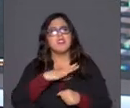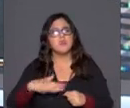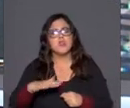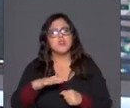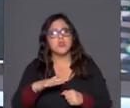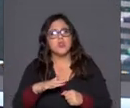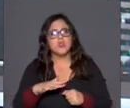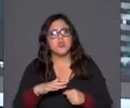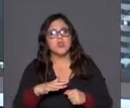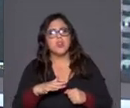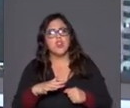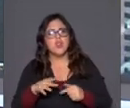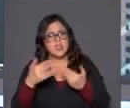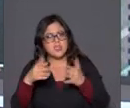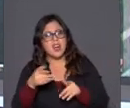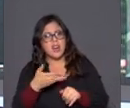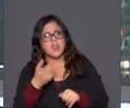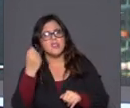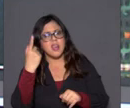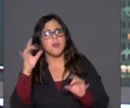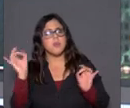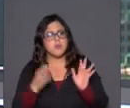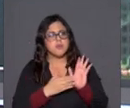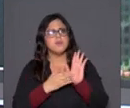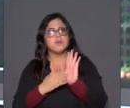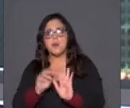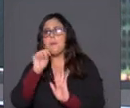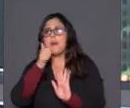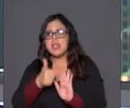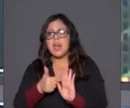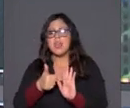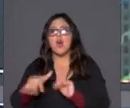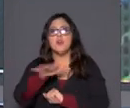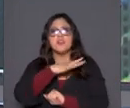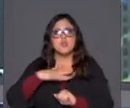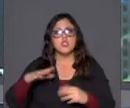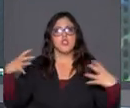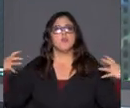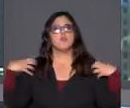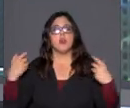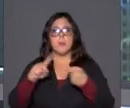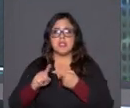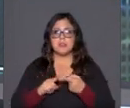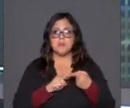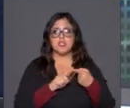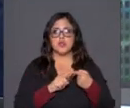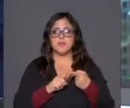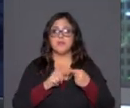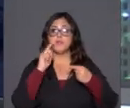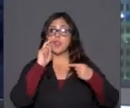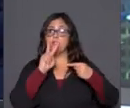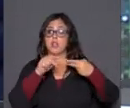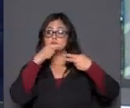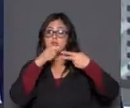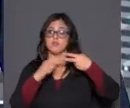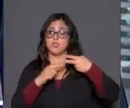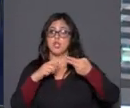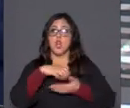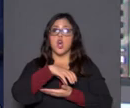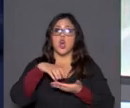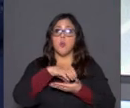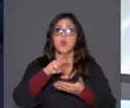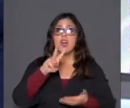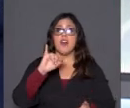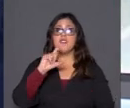se ha sabido, podría ser presentado en el día de mañana como hechos y autoría de participación directa? Aquí lo tenemos. Comuna de Victoria,